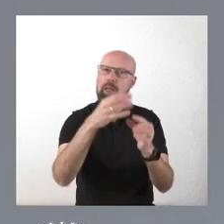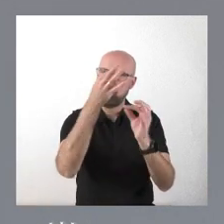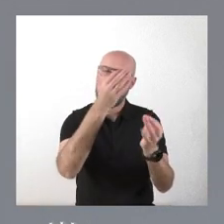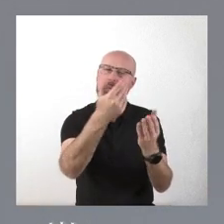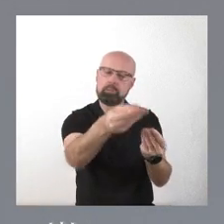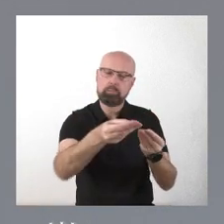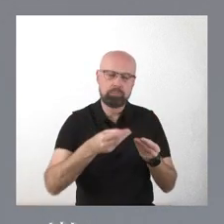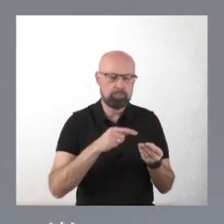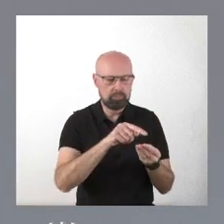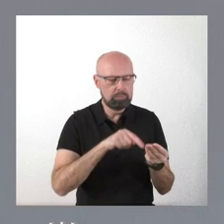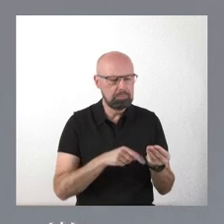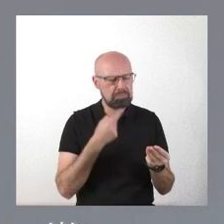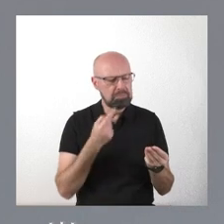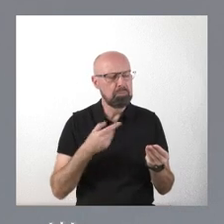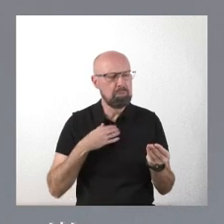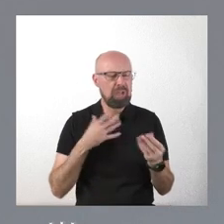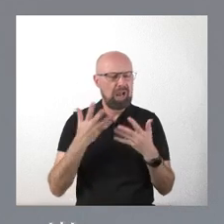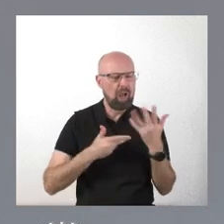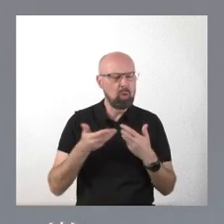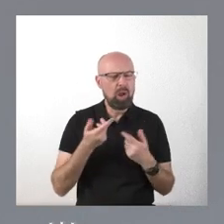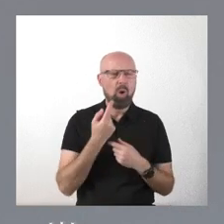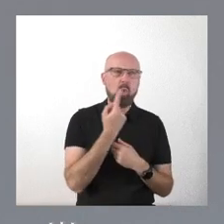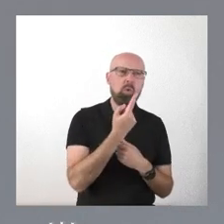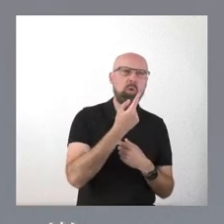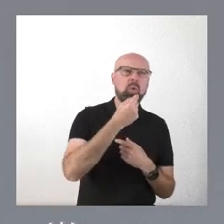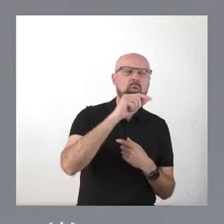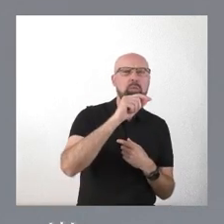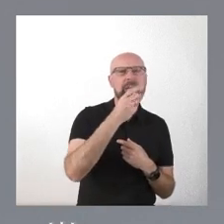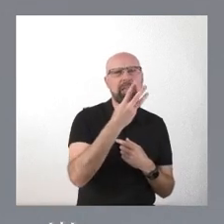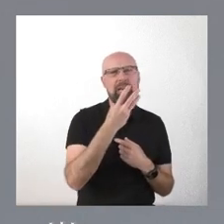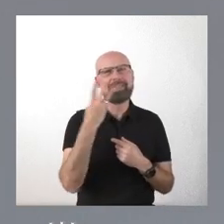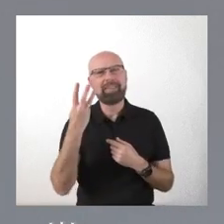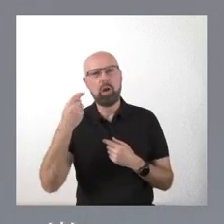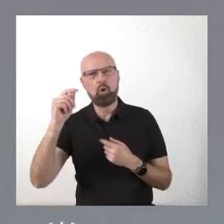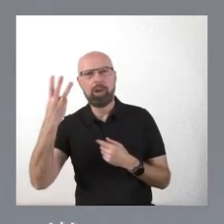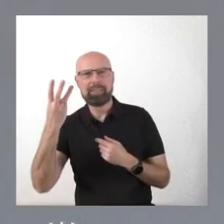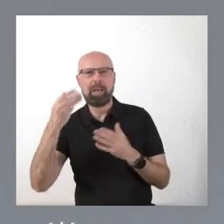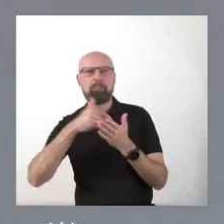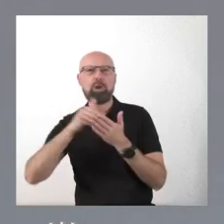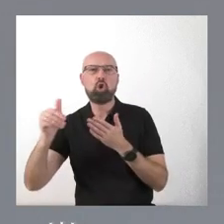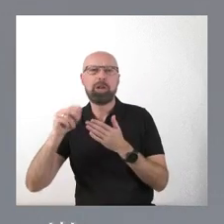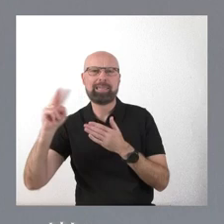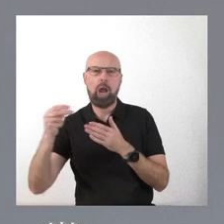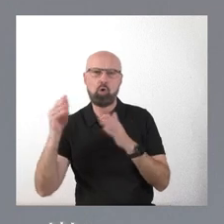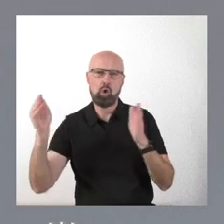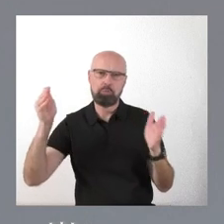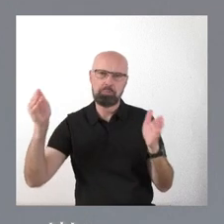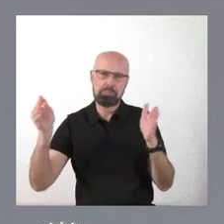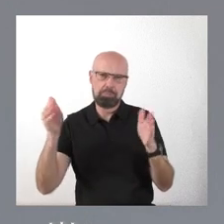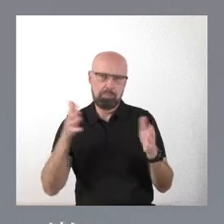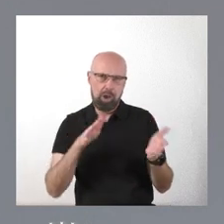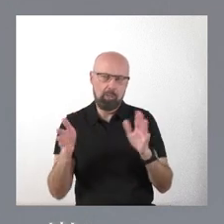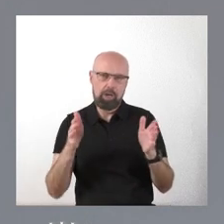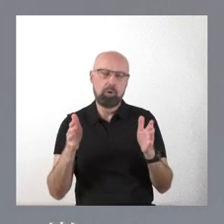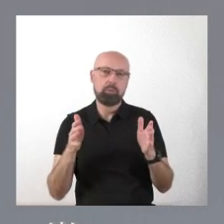cuantías entre un millón tres y tres millones tres de euros, a las que había que retraer